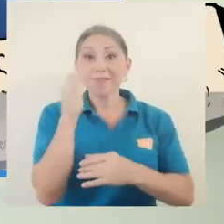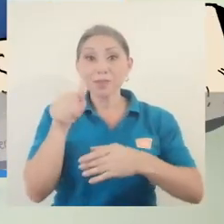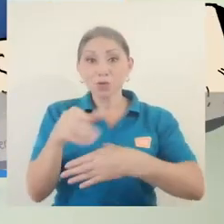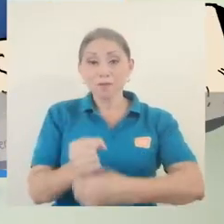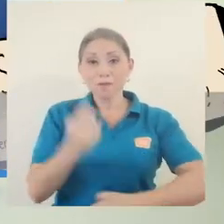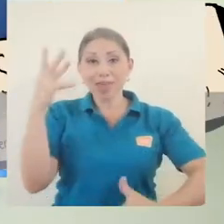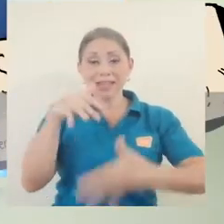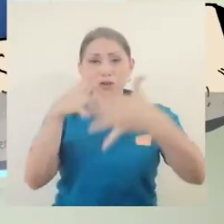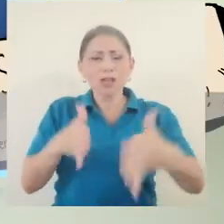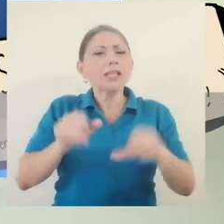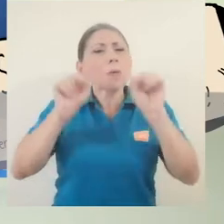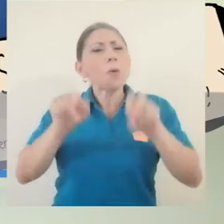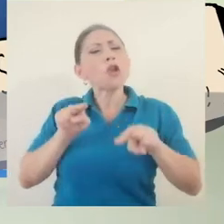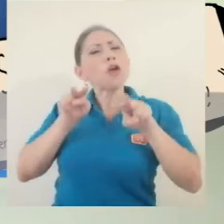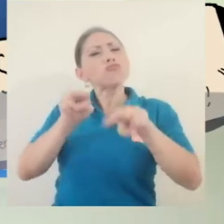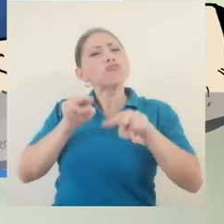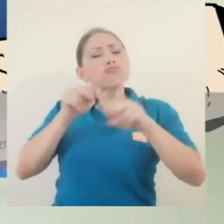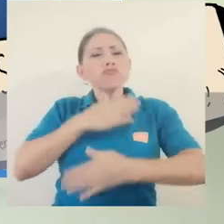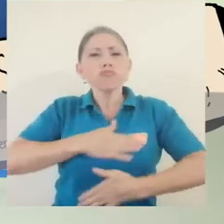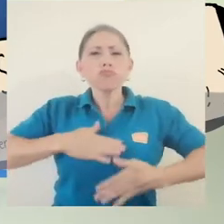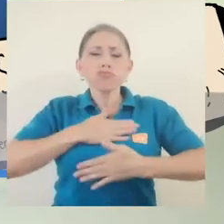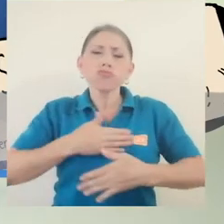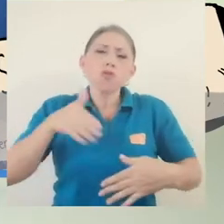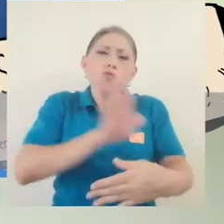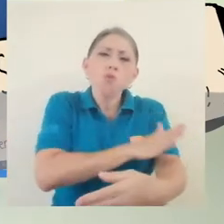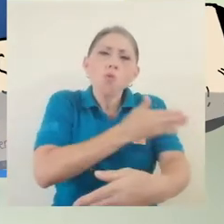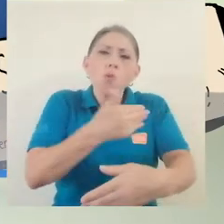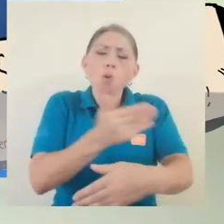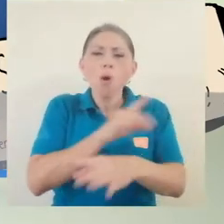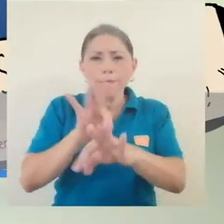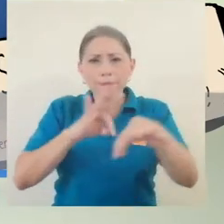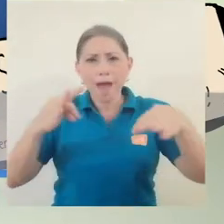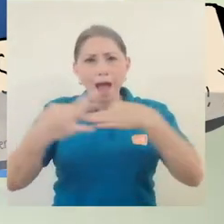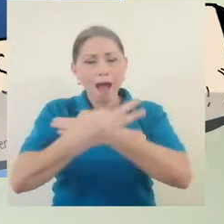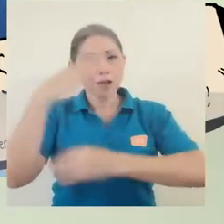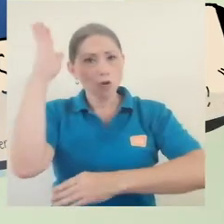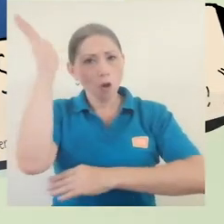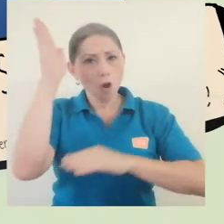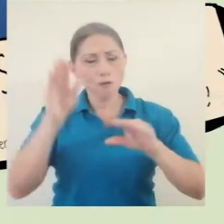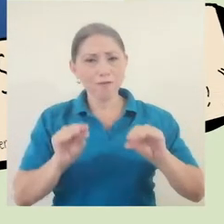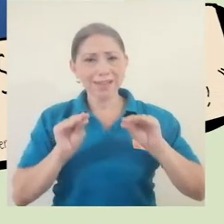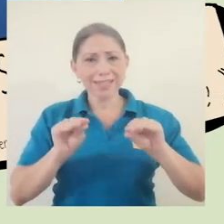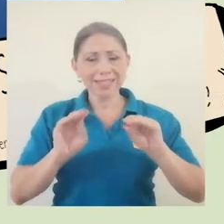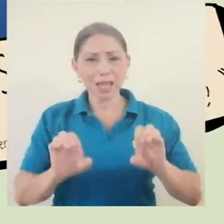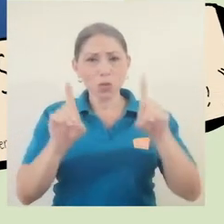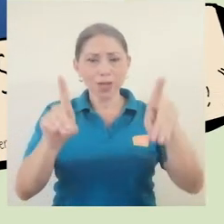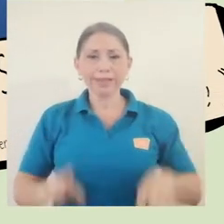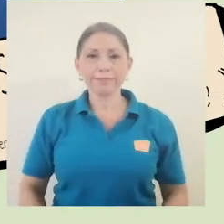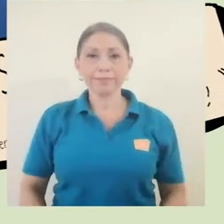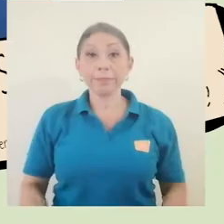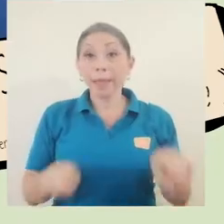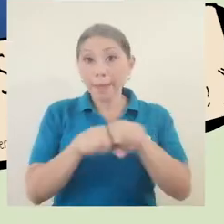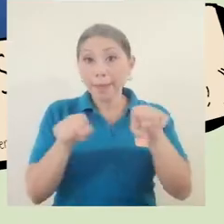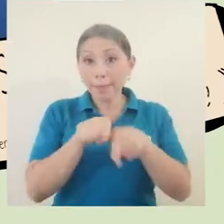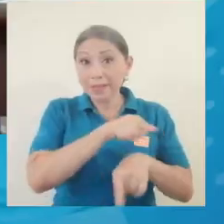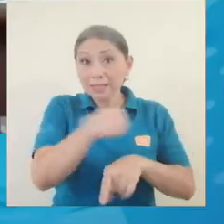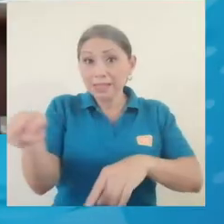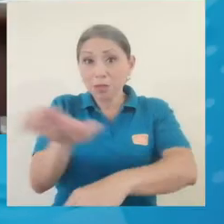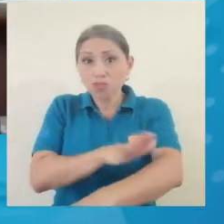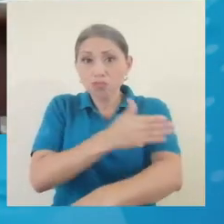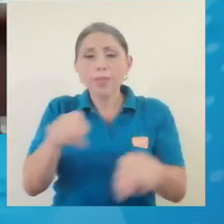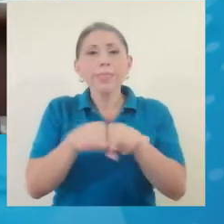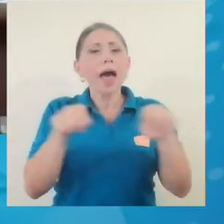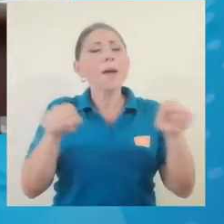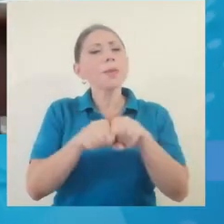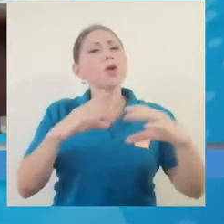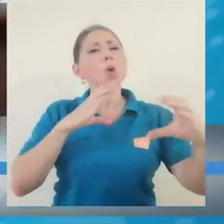Estudiantes se podrá disfrutar de conciertos, talleres y conferencias educativas. Además de estos conciertos tenemos